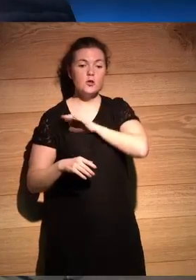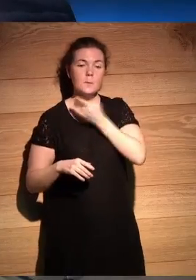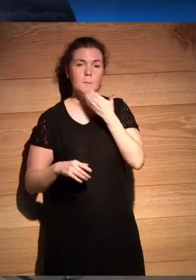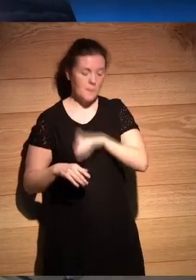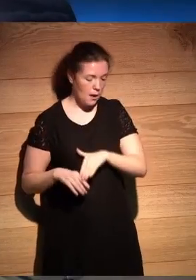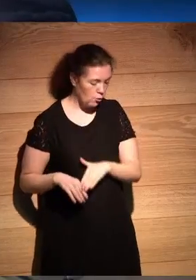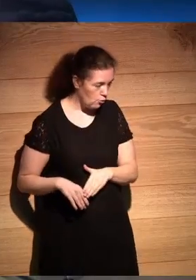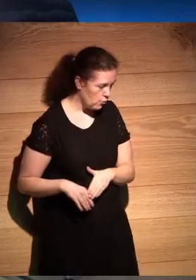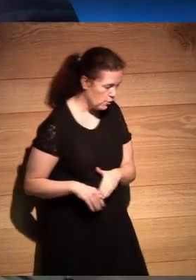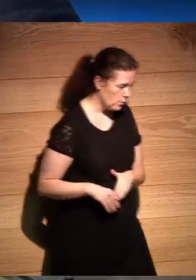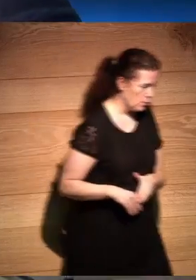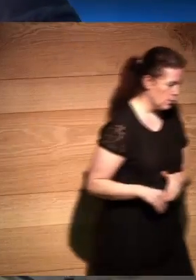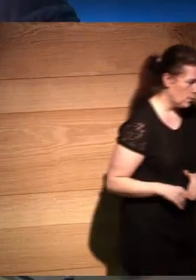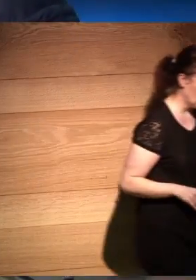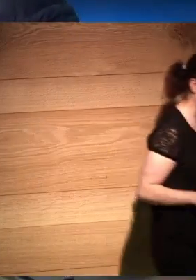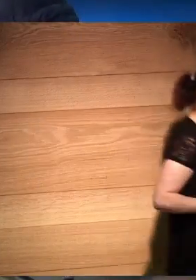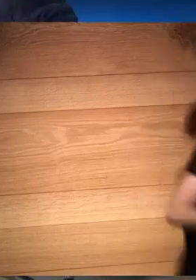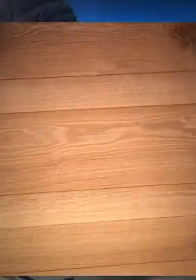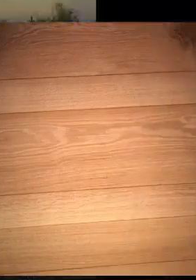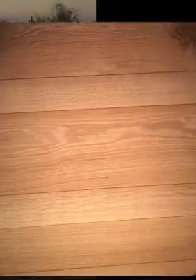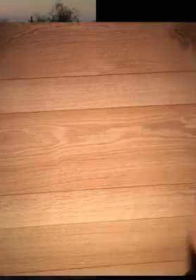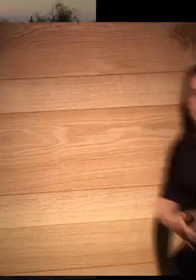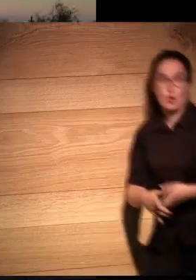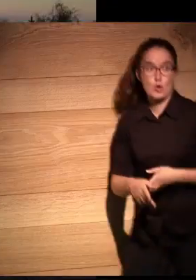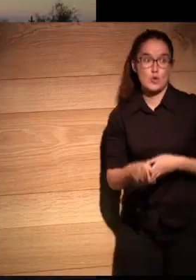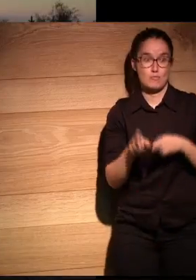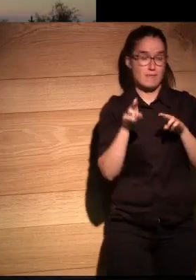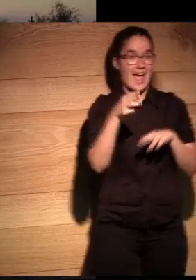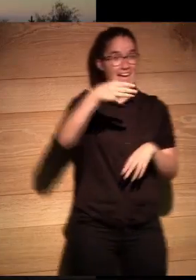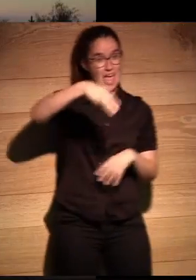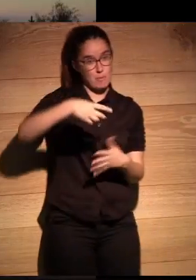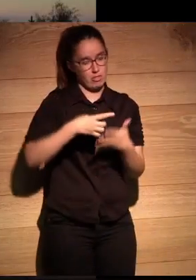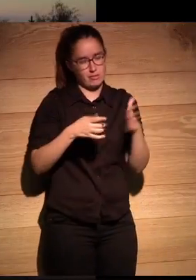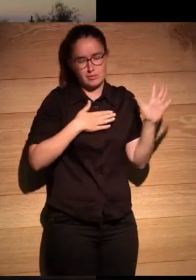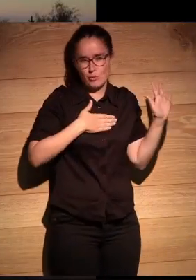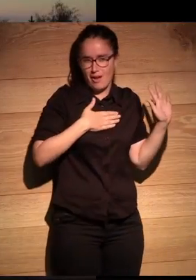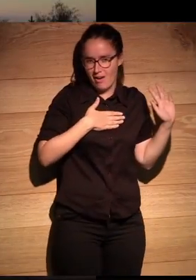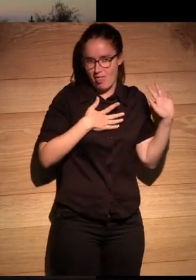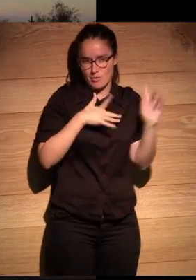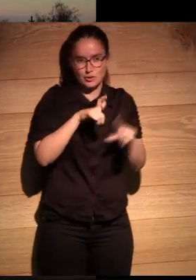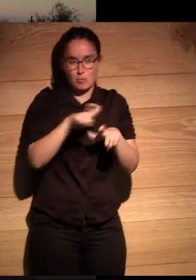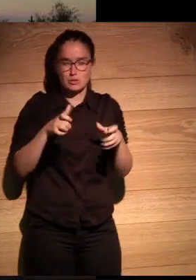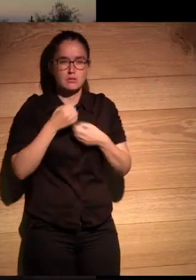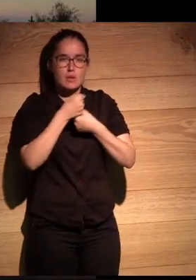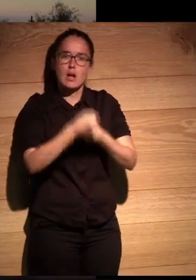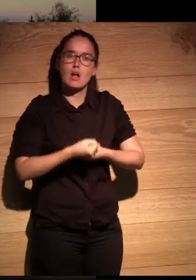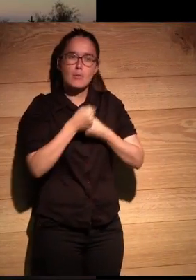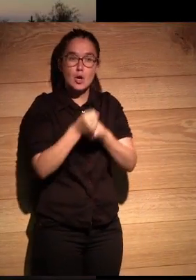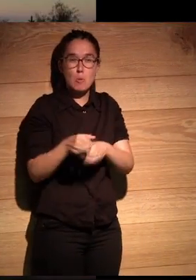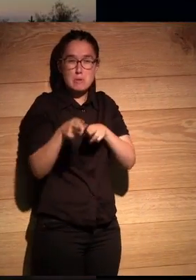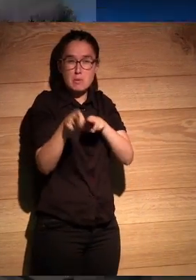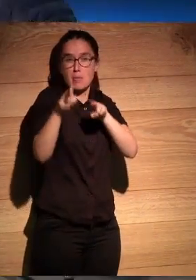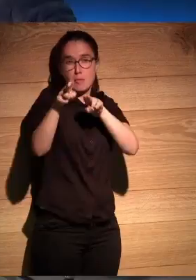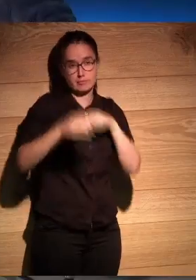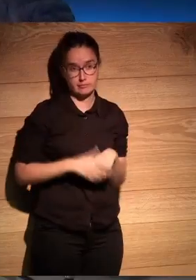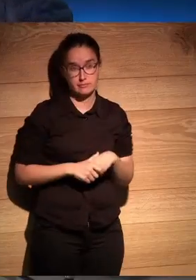un con un un M16 son son muy agradables o sea son gente que va a caballo con metralletas o